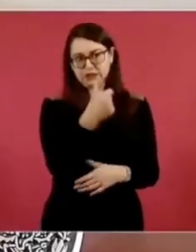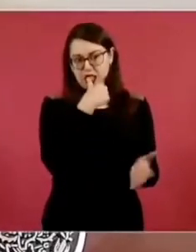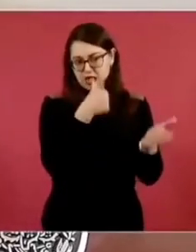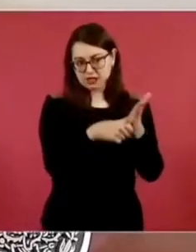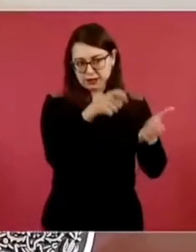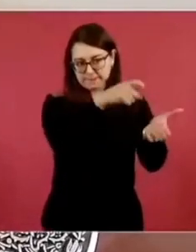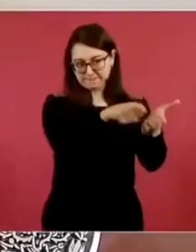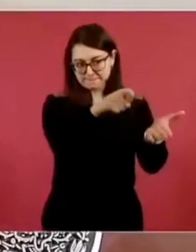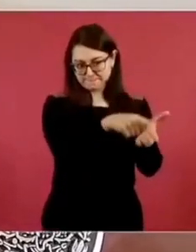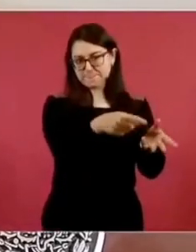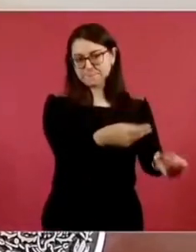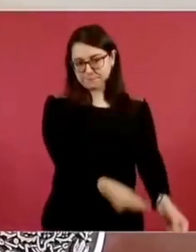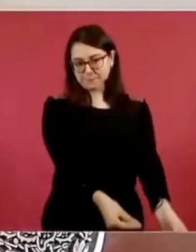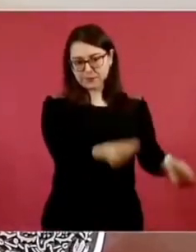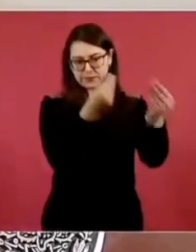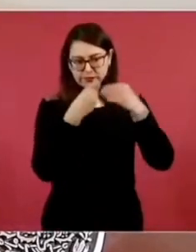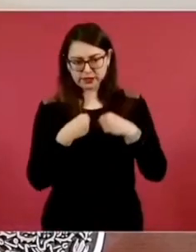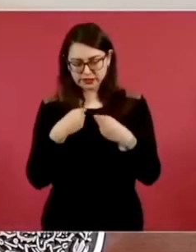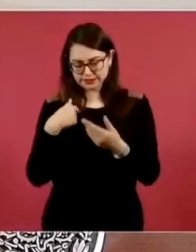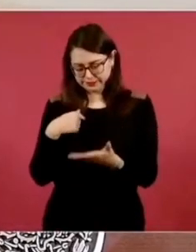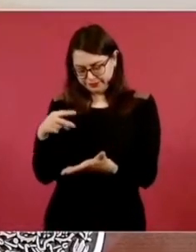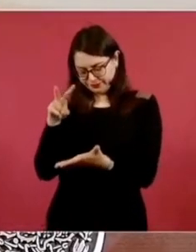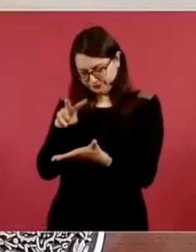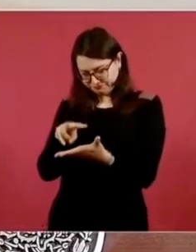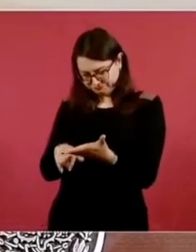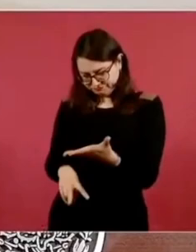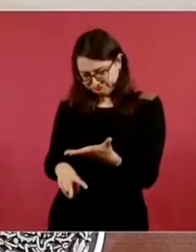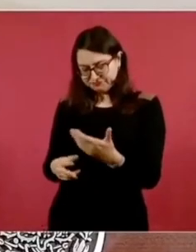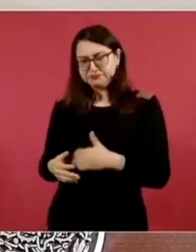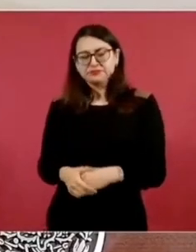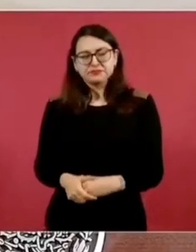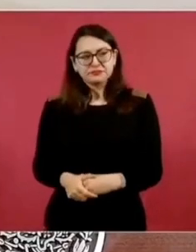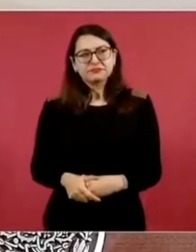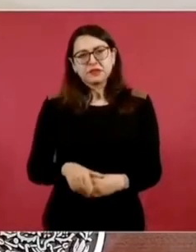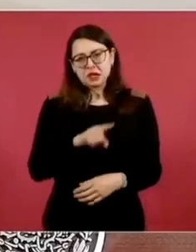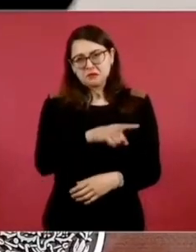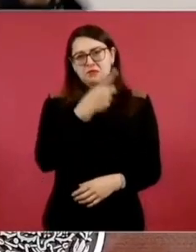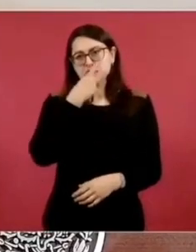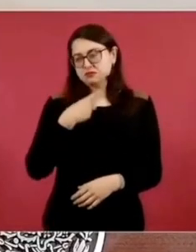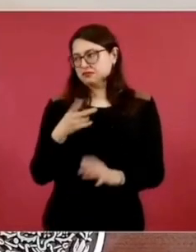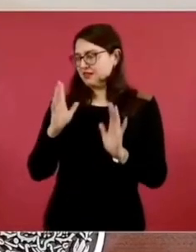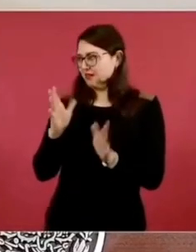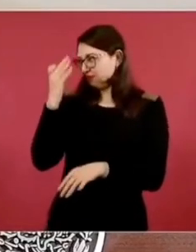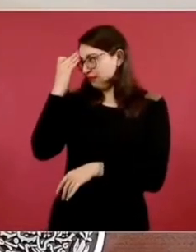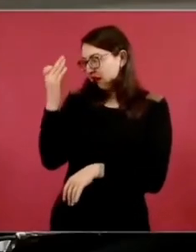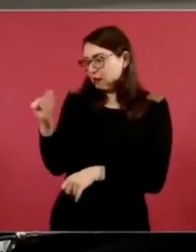que le permitieran salir, que estaba enfermo. Y lo fui a ver.